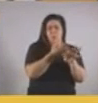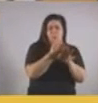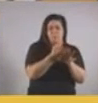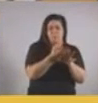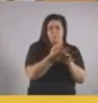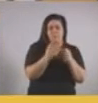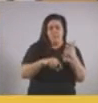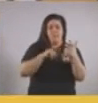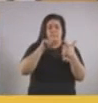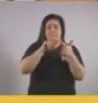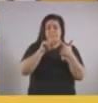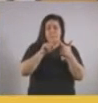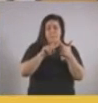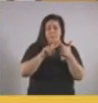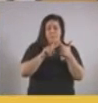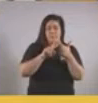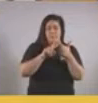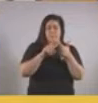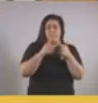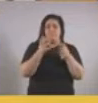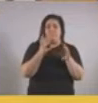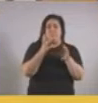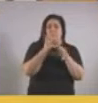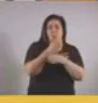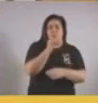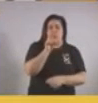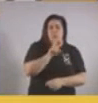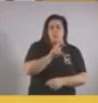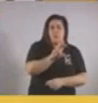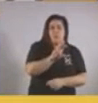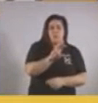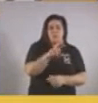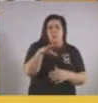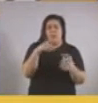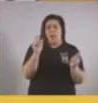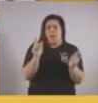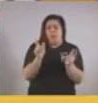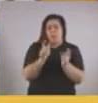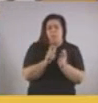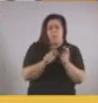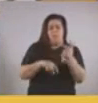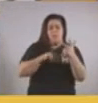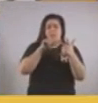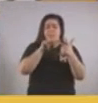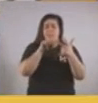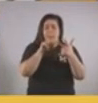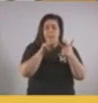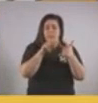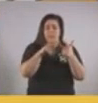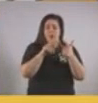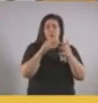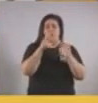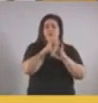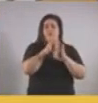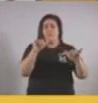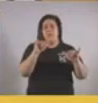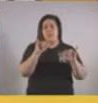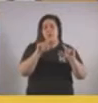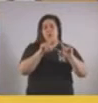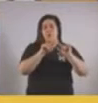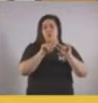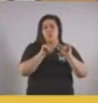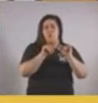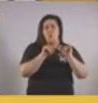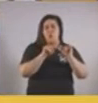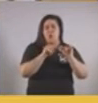Segundo, el uso del transporte público para reducir la movilidad. Y tercero, la evidencia y los datos que tenemos